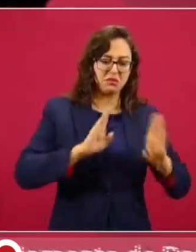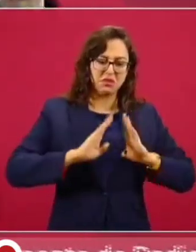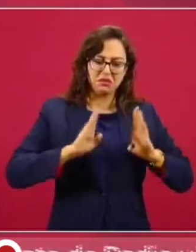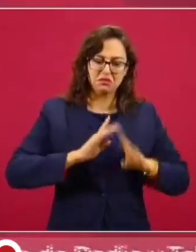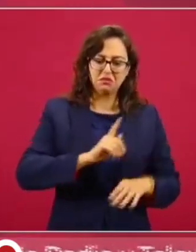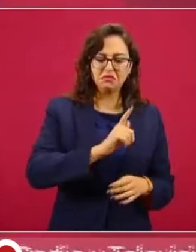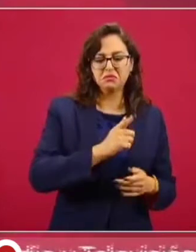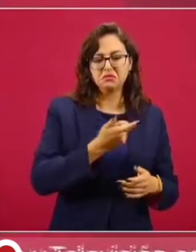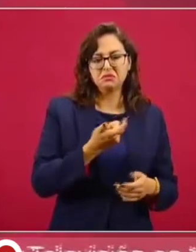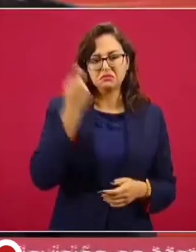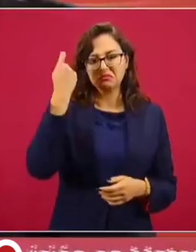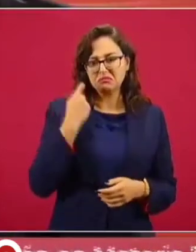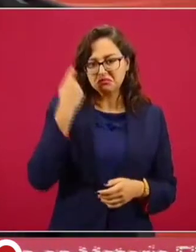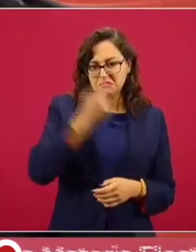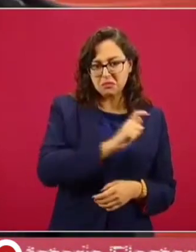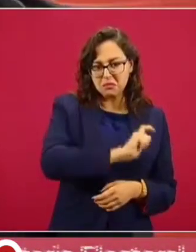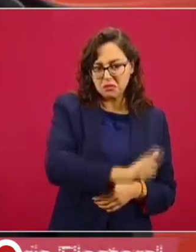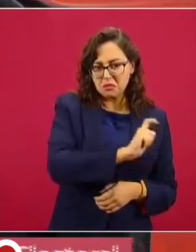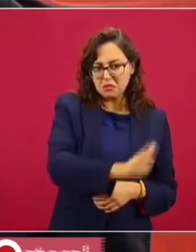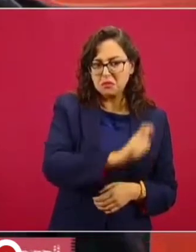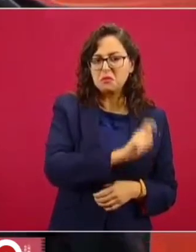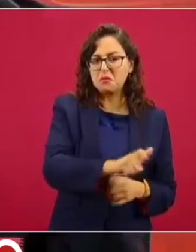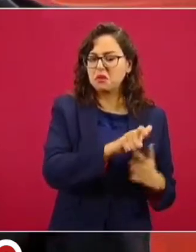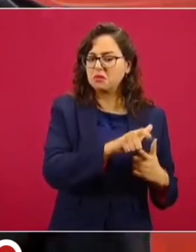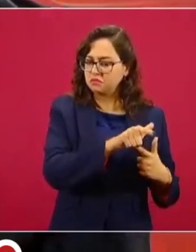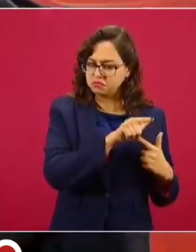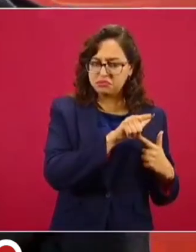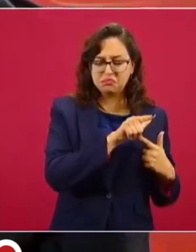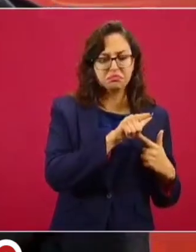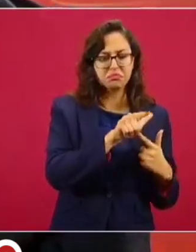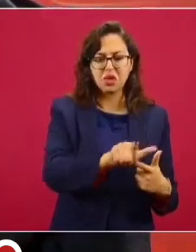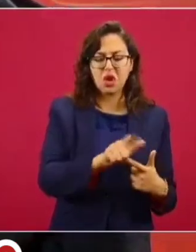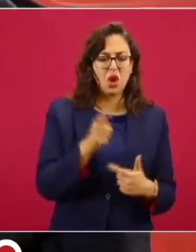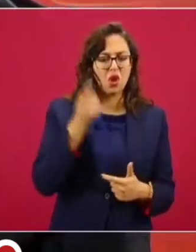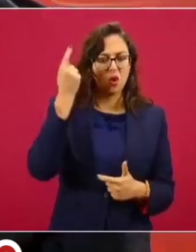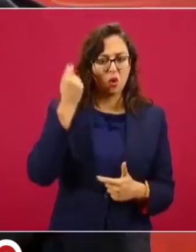es decir, sus pensiones, la jubilación,